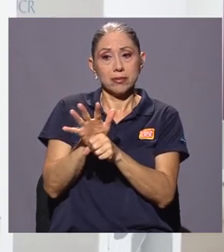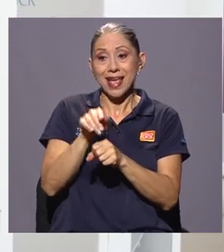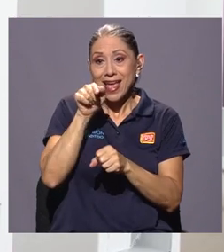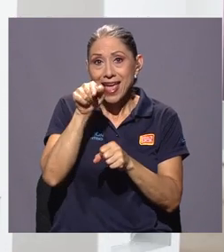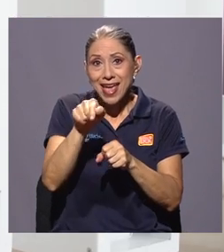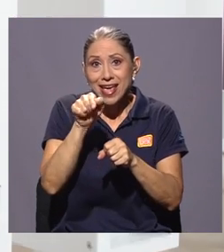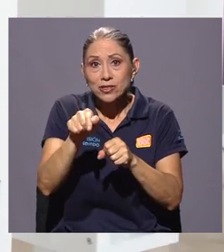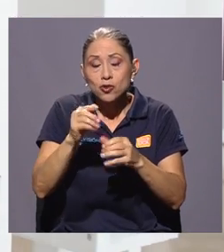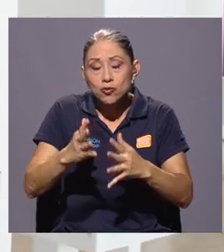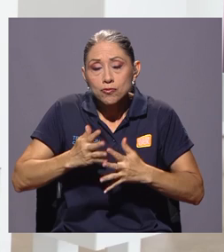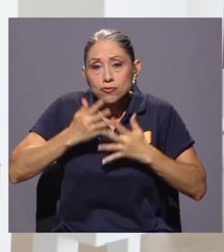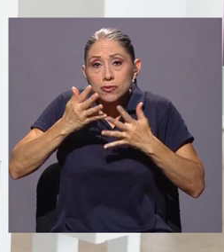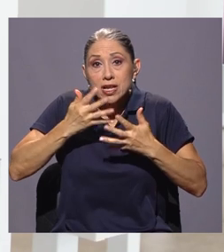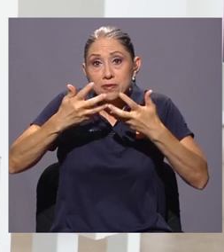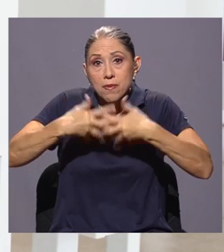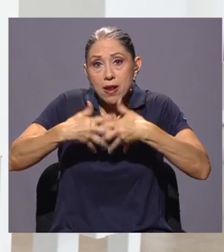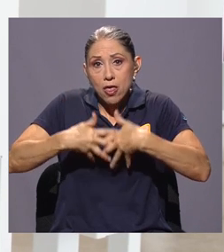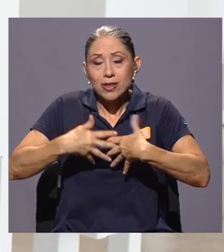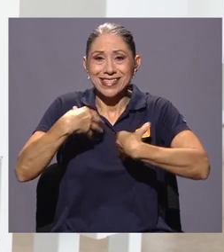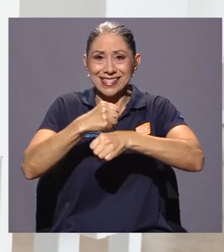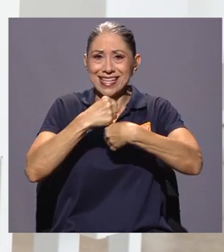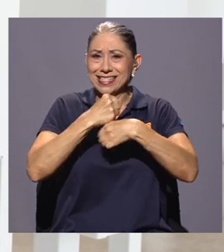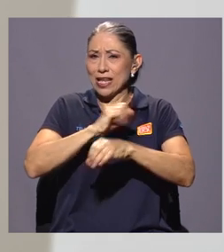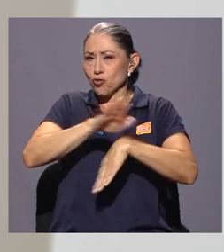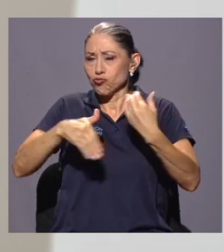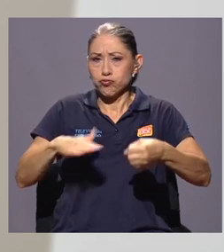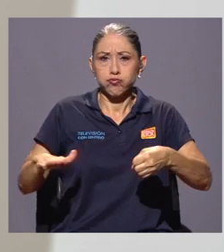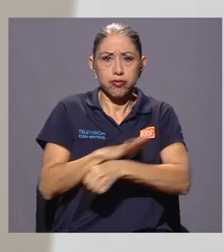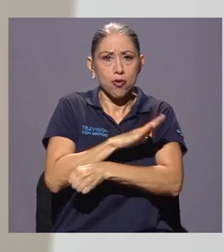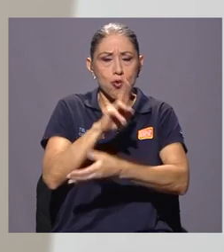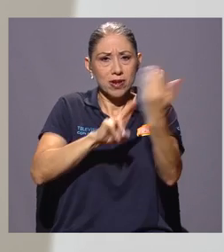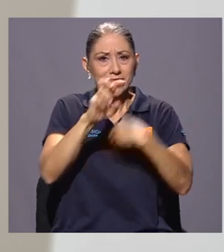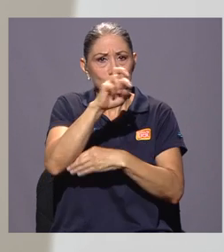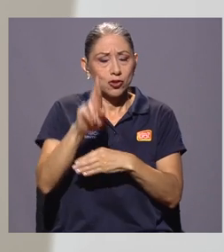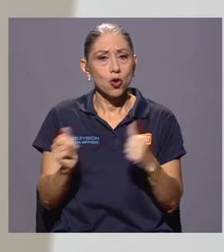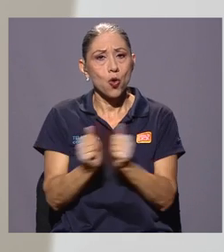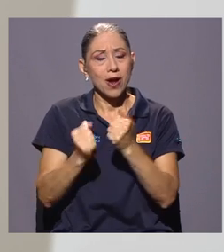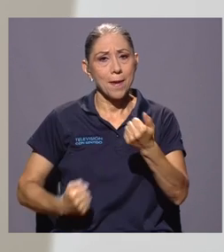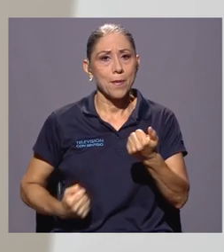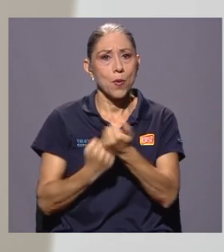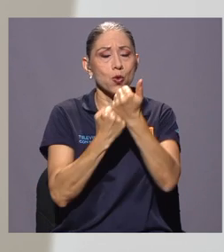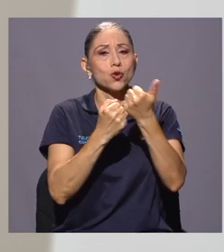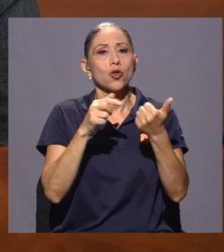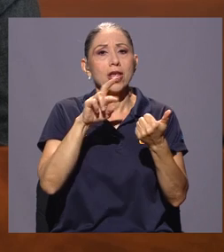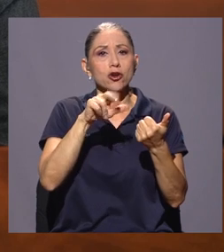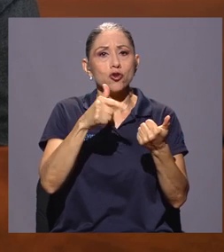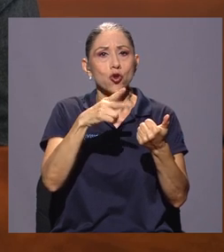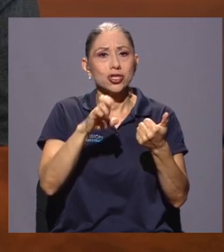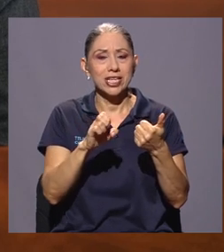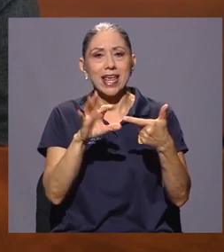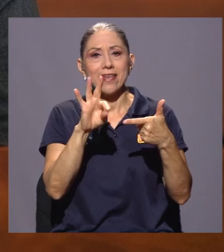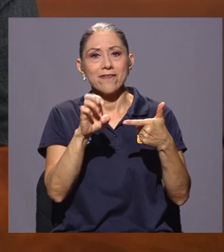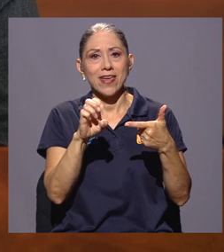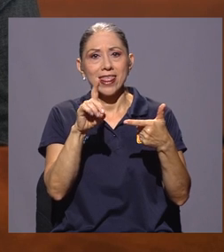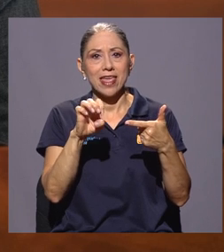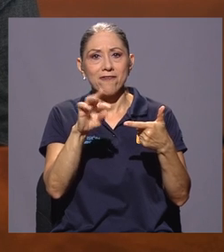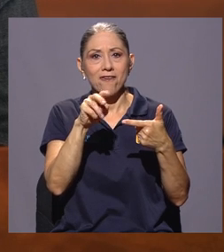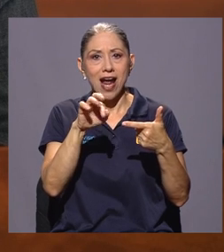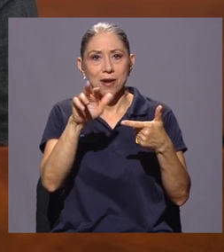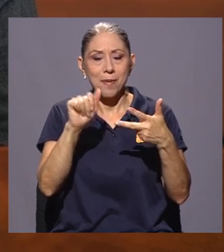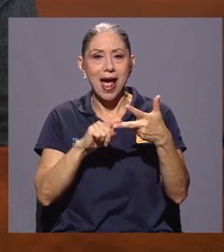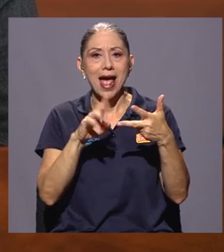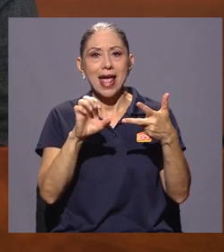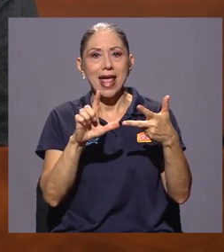fabricados en su totalidad en la Universidad de Costa Rica con el apoyo de las farmacéuticas Roche, Fede Pharma, la